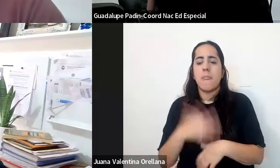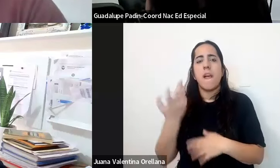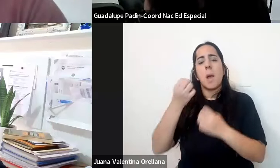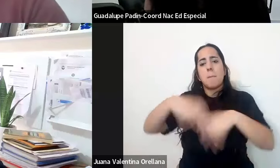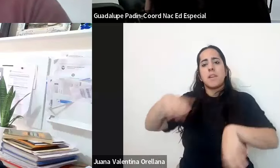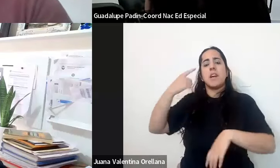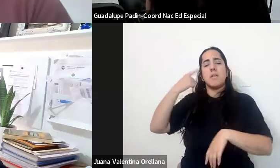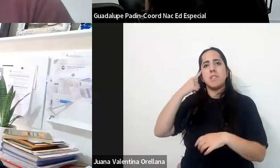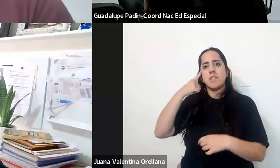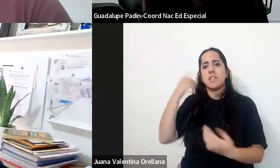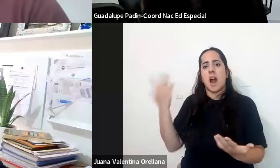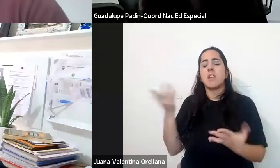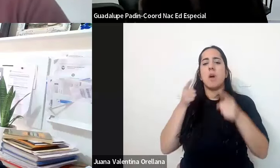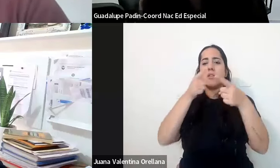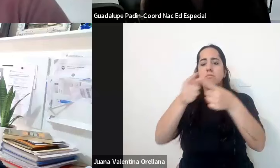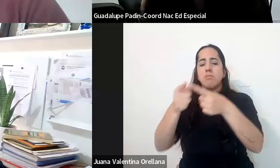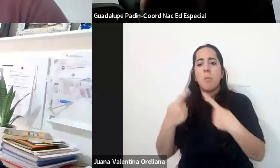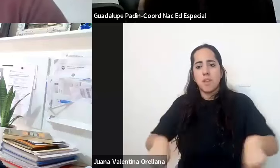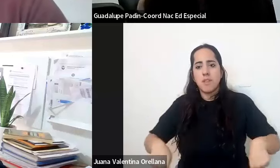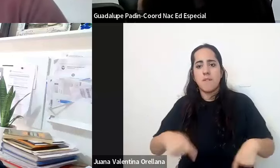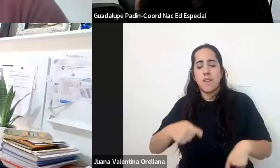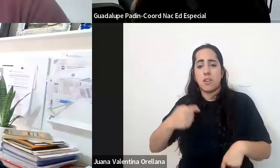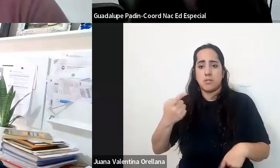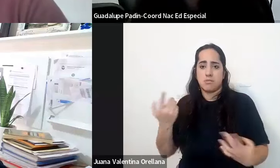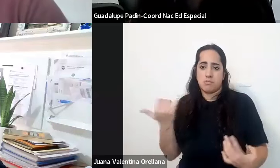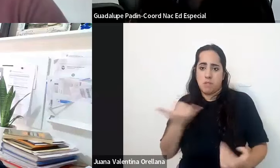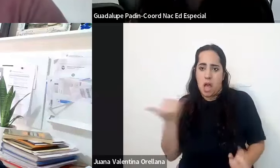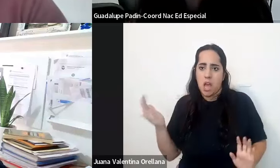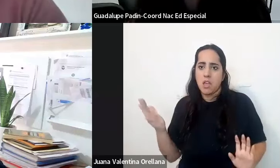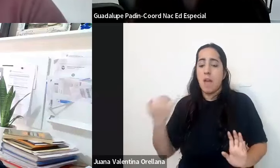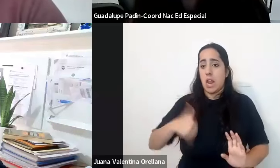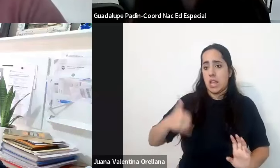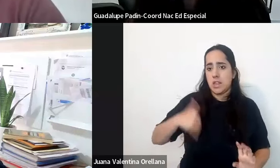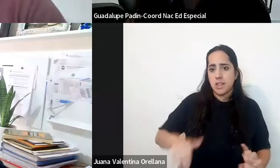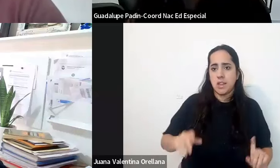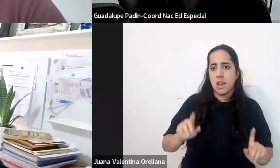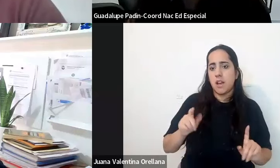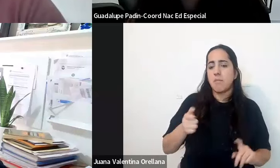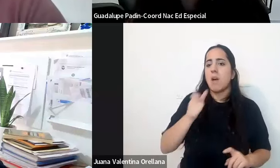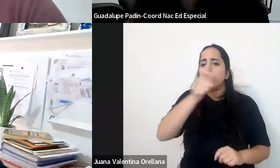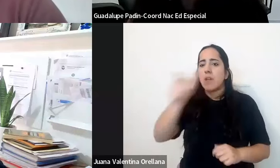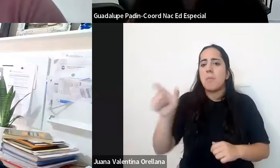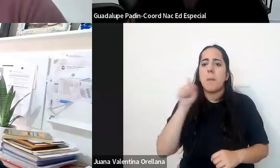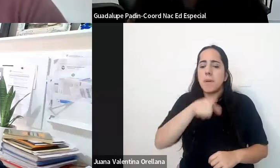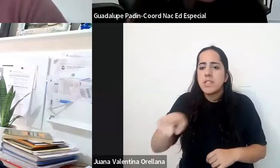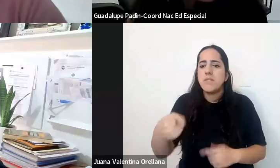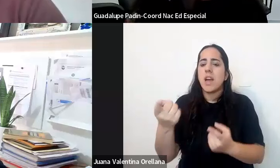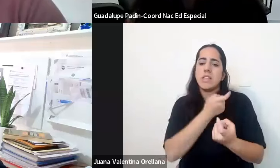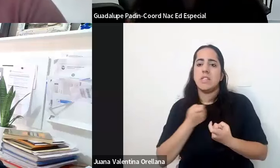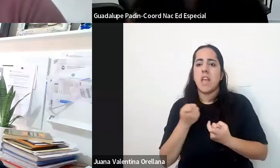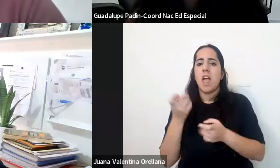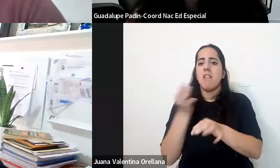desafíos también en el caso de Argentina cómo se da respuesta específica a necesidades de